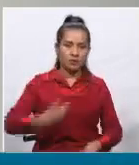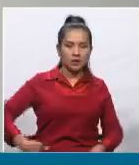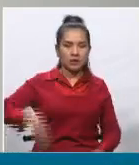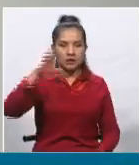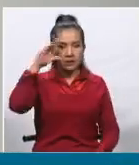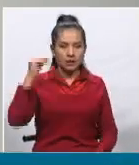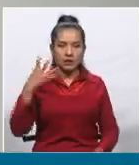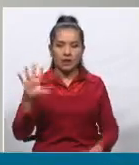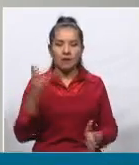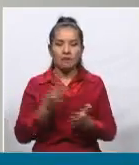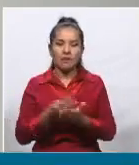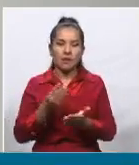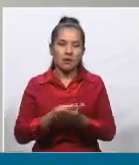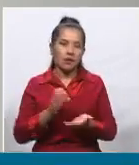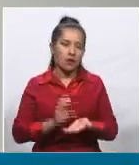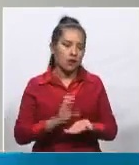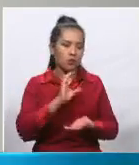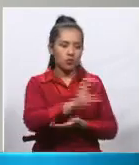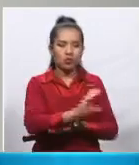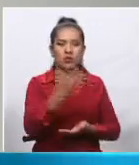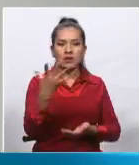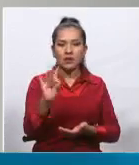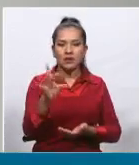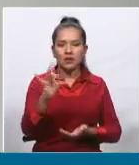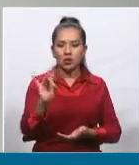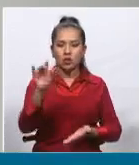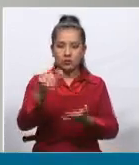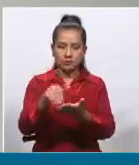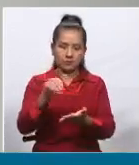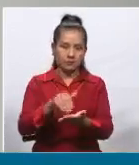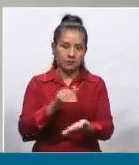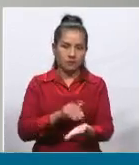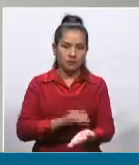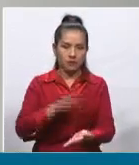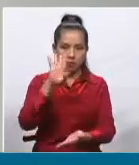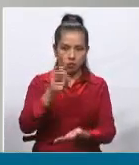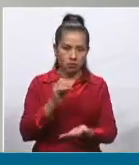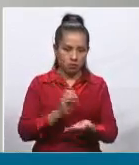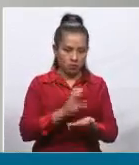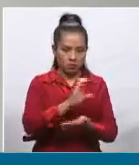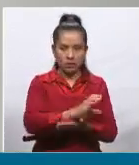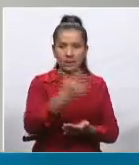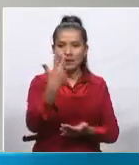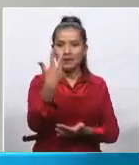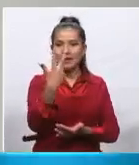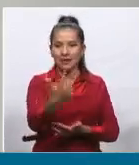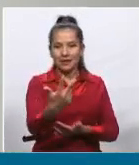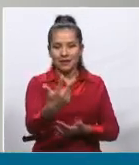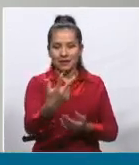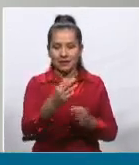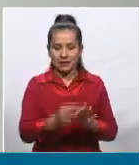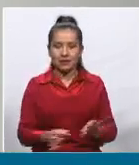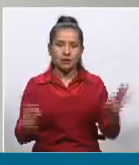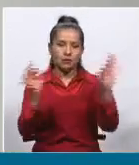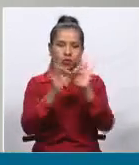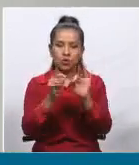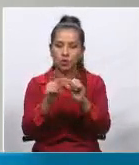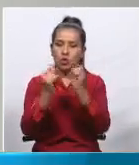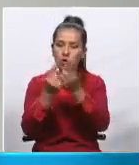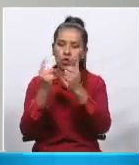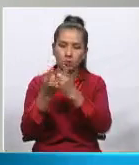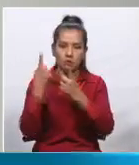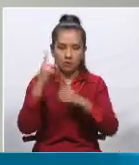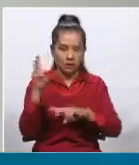haciendo una inversión de un poco más de 18 millones de bolivianos en tres importantes consultorías que nos